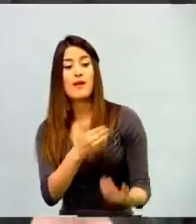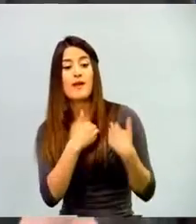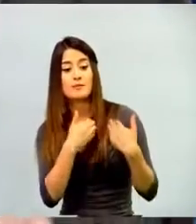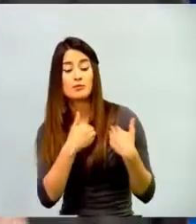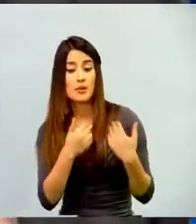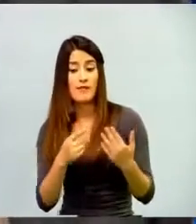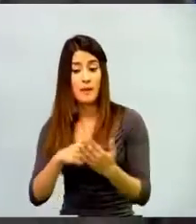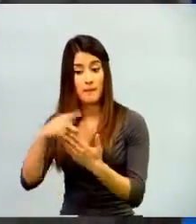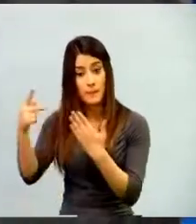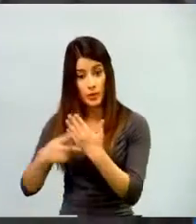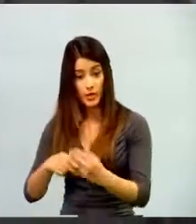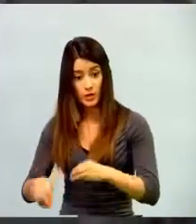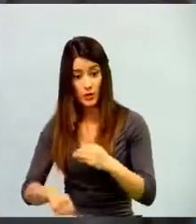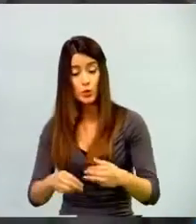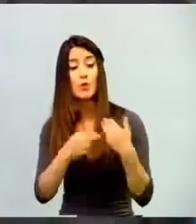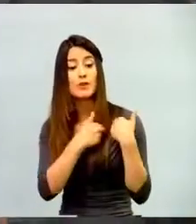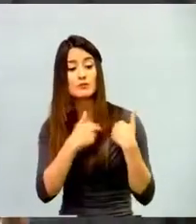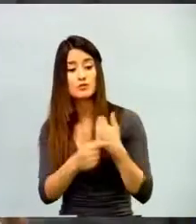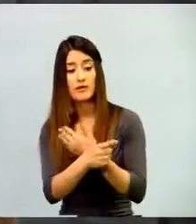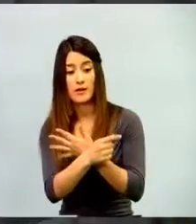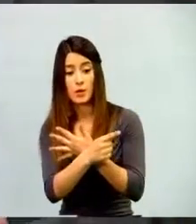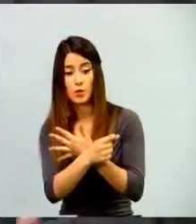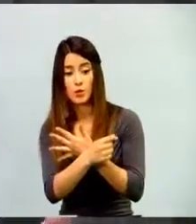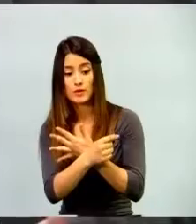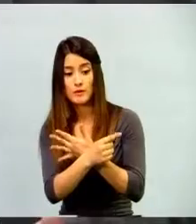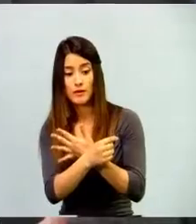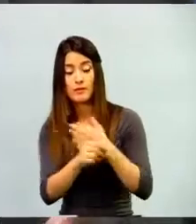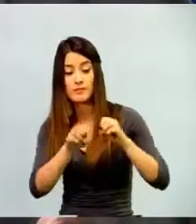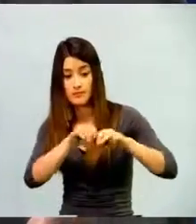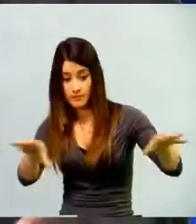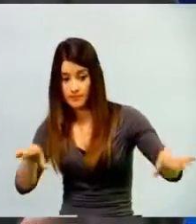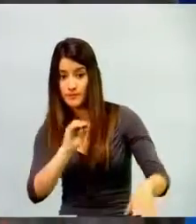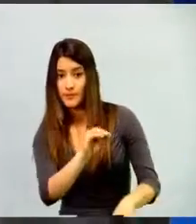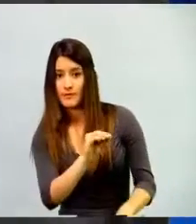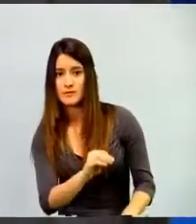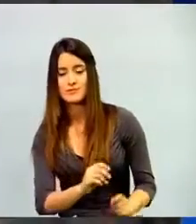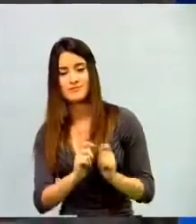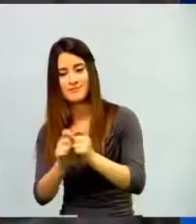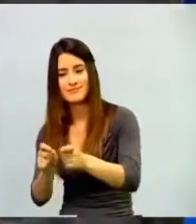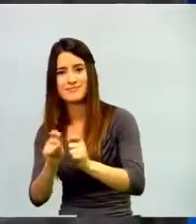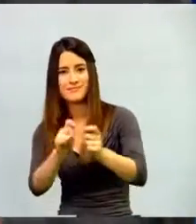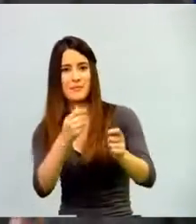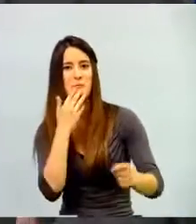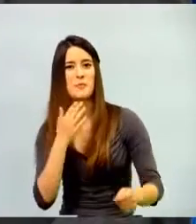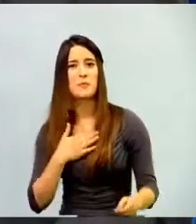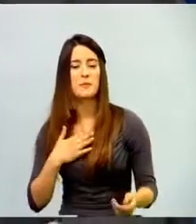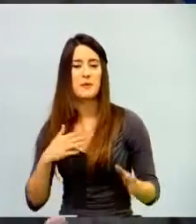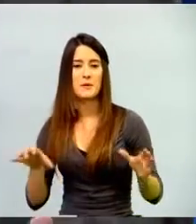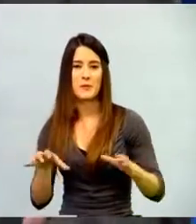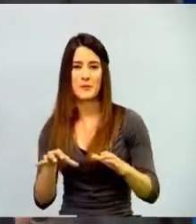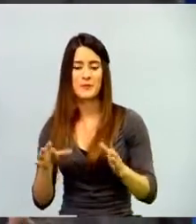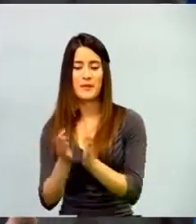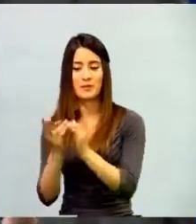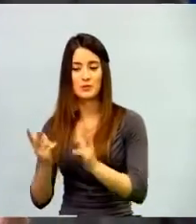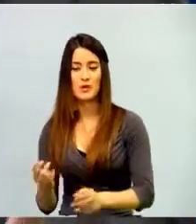proyecto que se esté realizando. En mi caso, por ejemplo, tengo una estudiante que es youtuber.